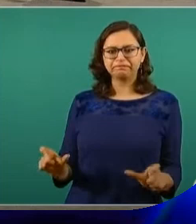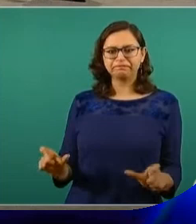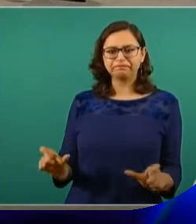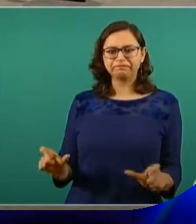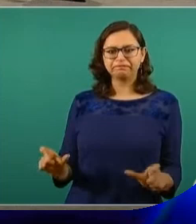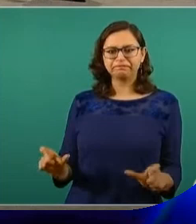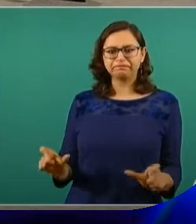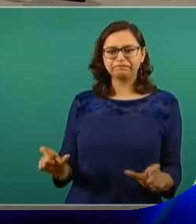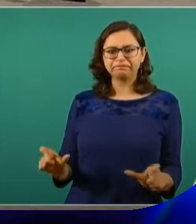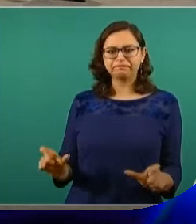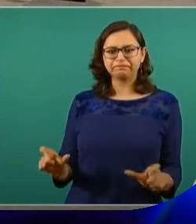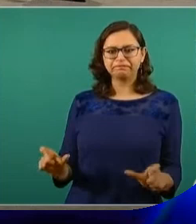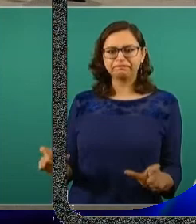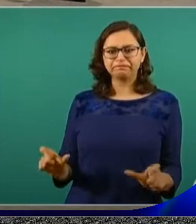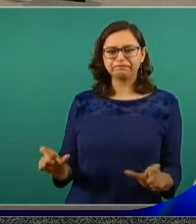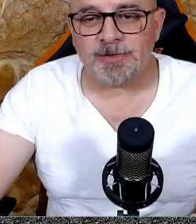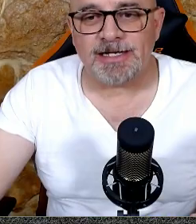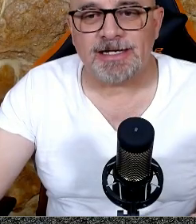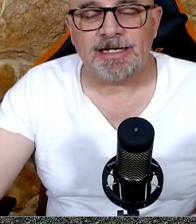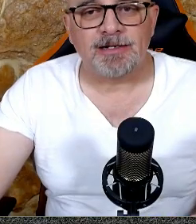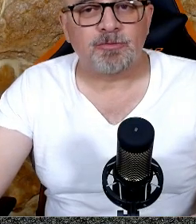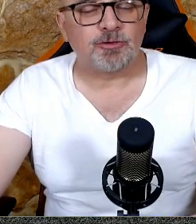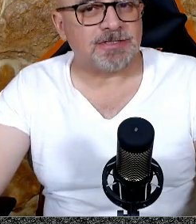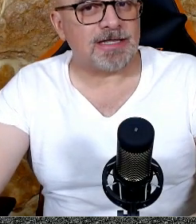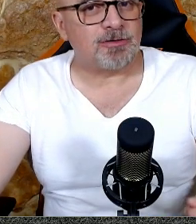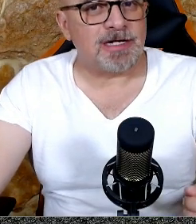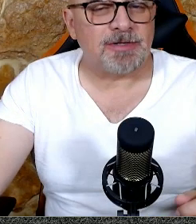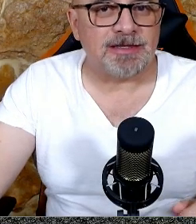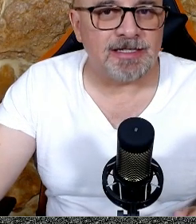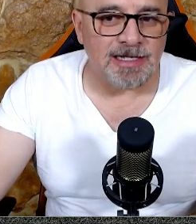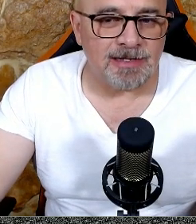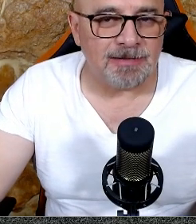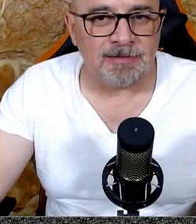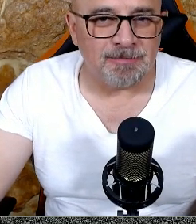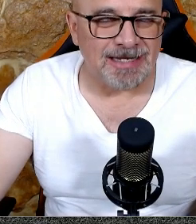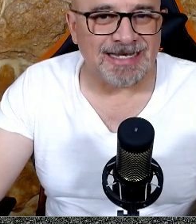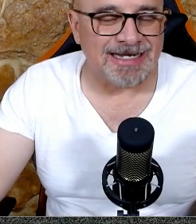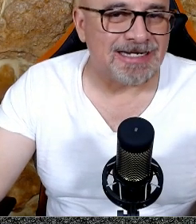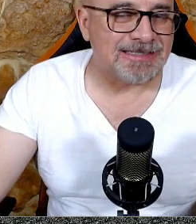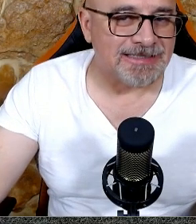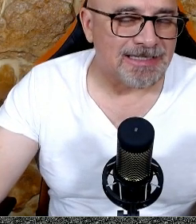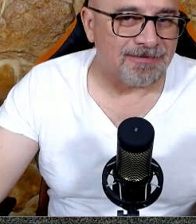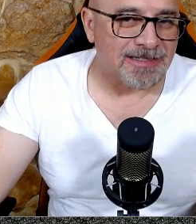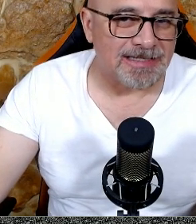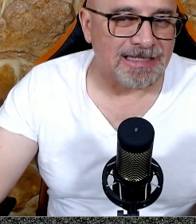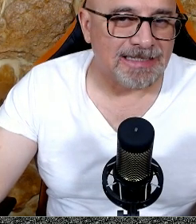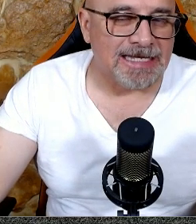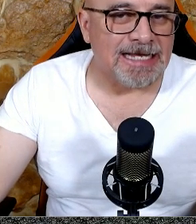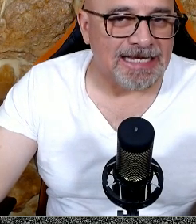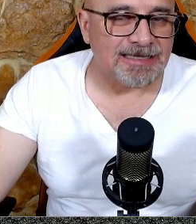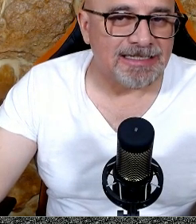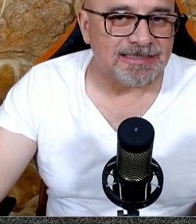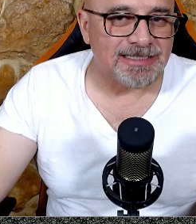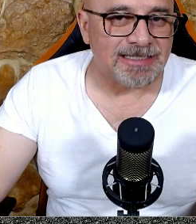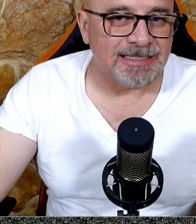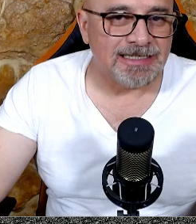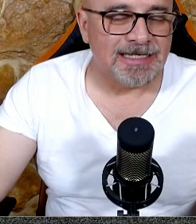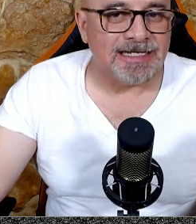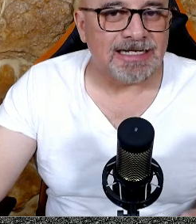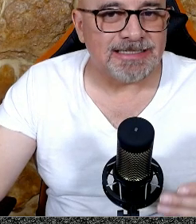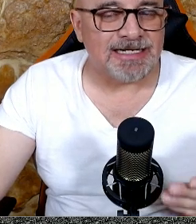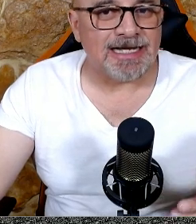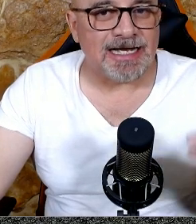golpeteo político, como siempre, buscando la mentira para quererle hacerla. Qué triste